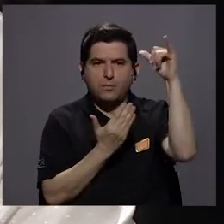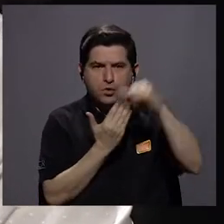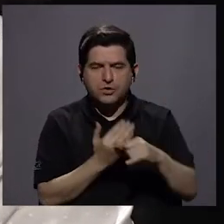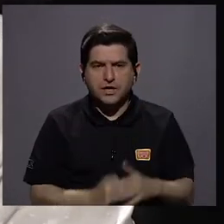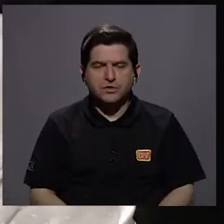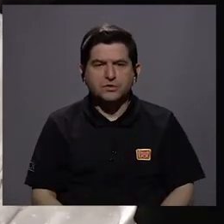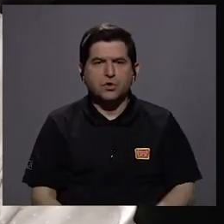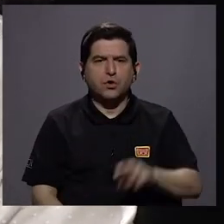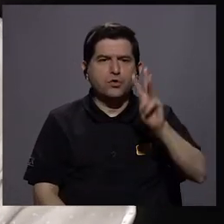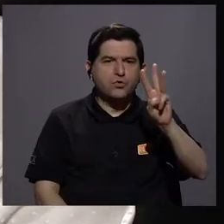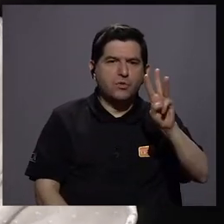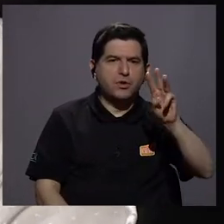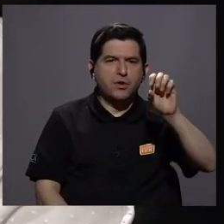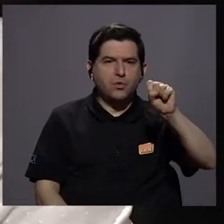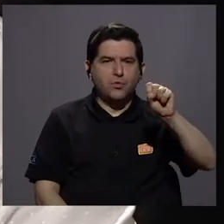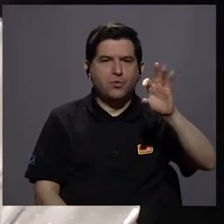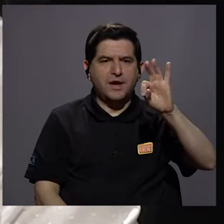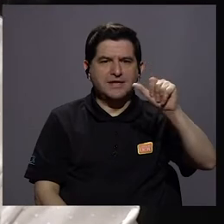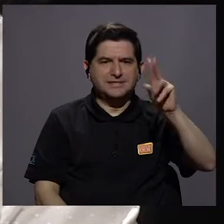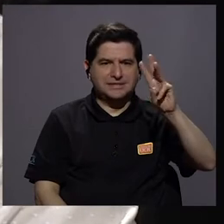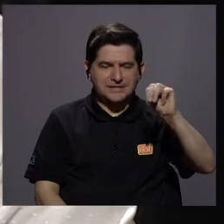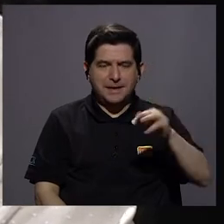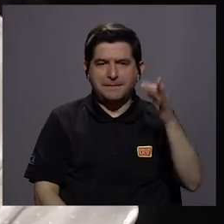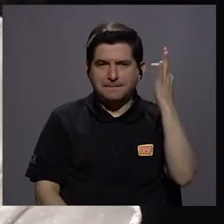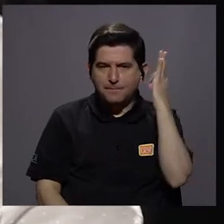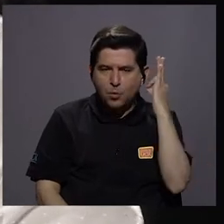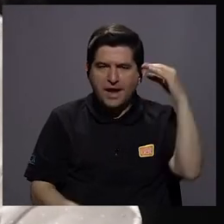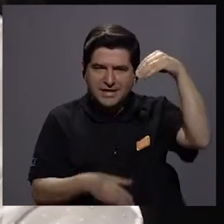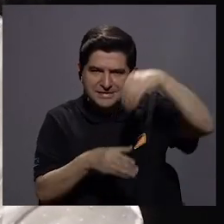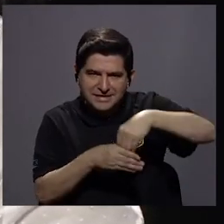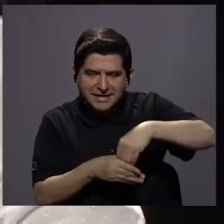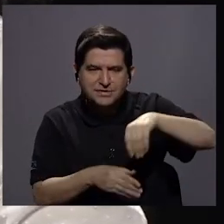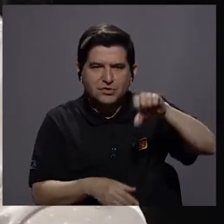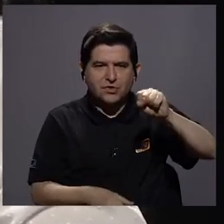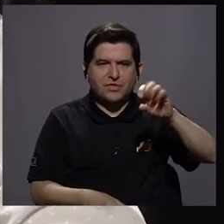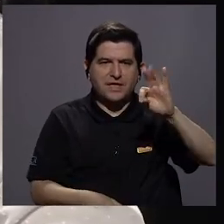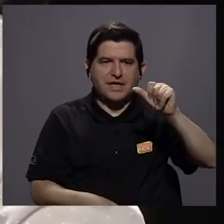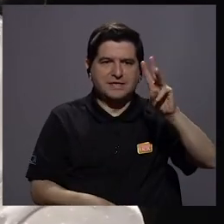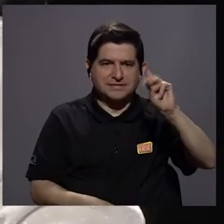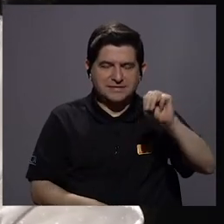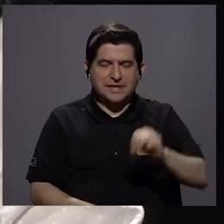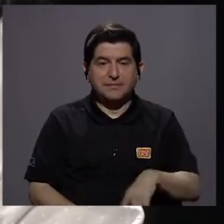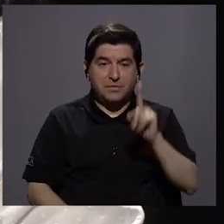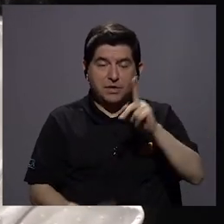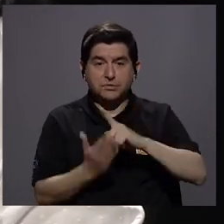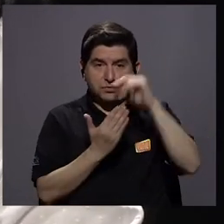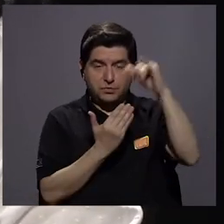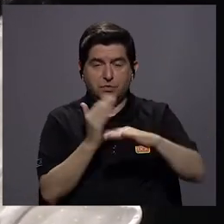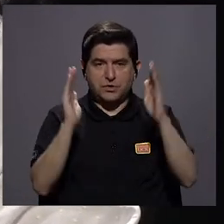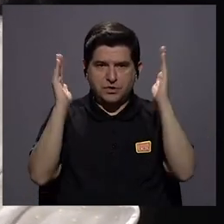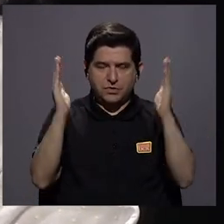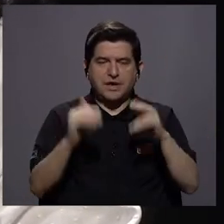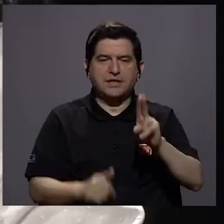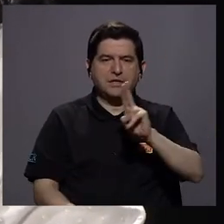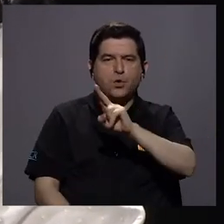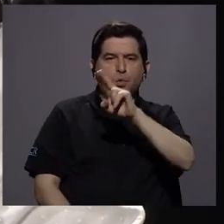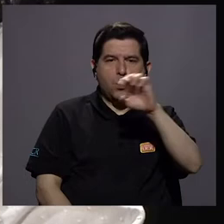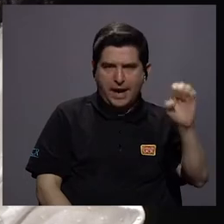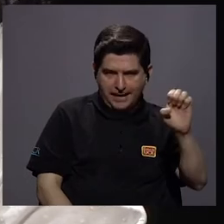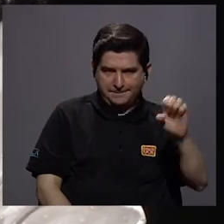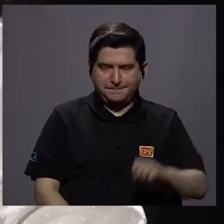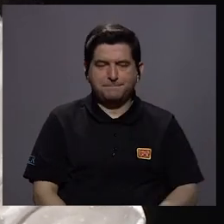WSTEM, Mujer en STEM, que forma parte de un proyecto grande de la Unión Europea,